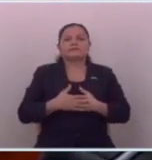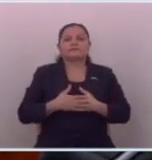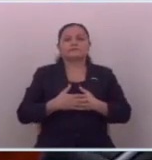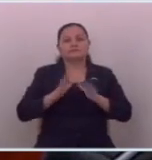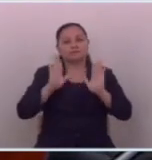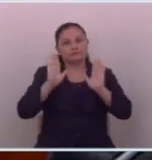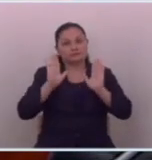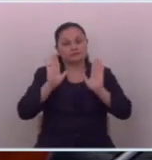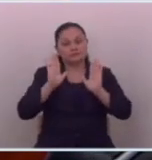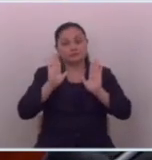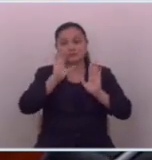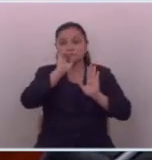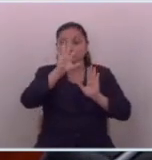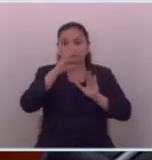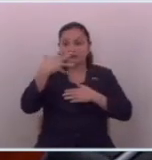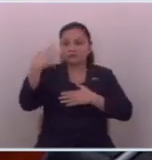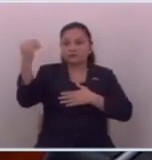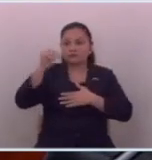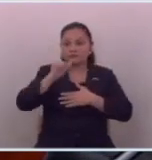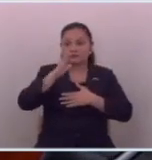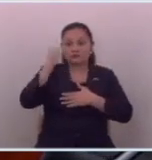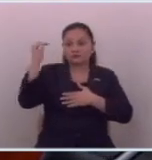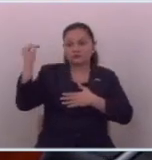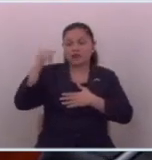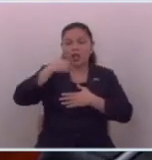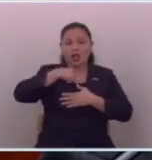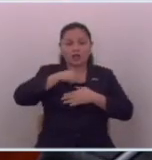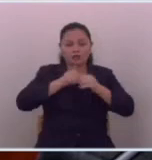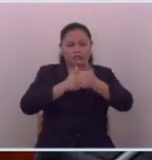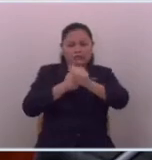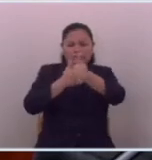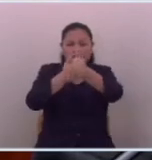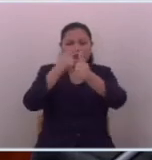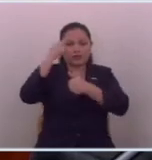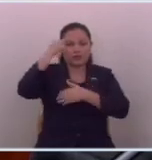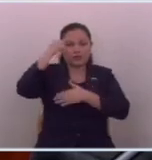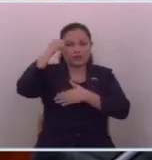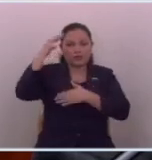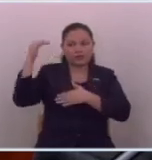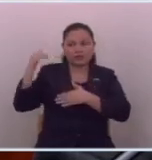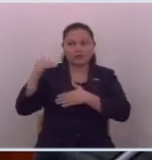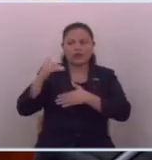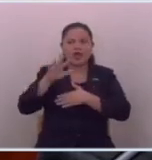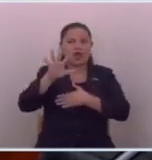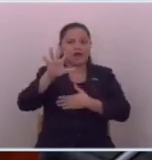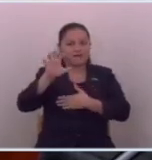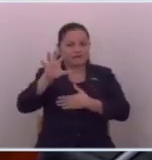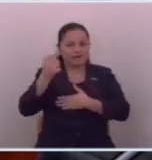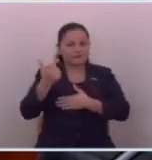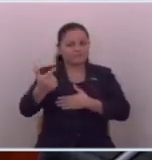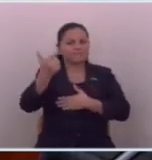pero allá salen a decir allá afuera otros países que aquí se les persigue lo que pasa es que son unos saqueadores